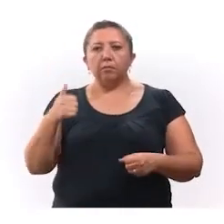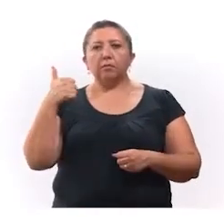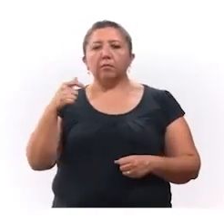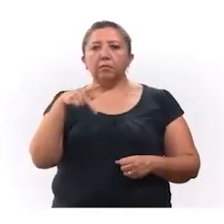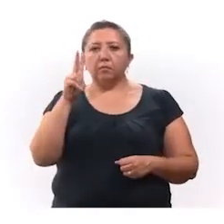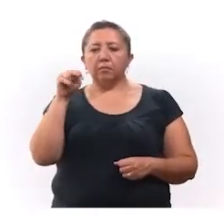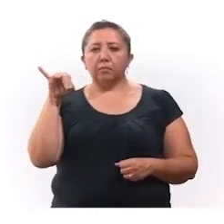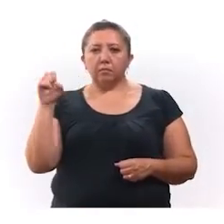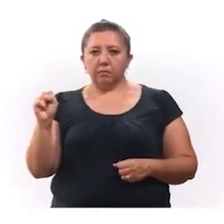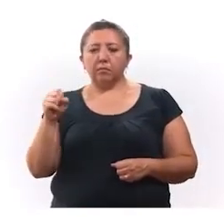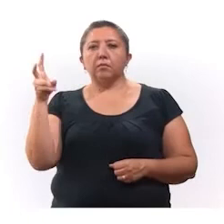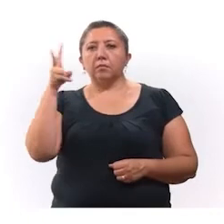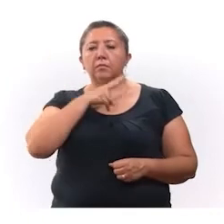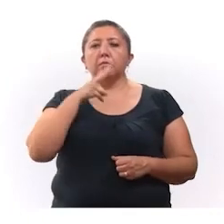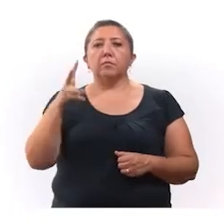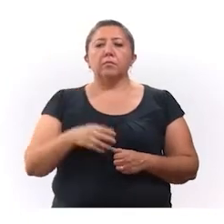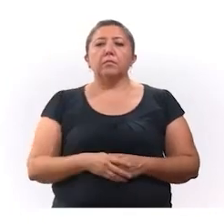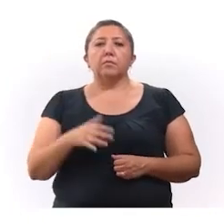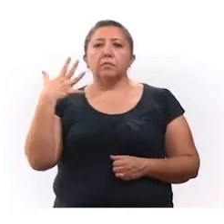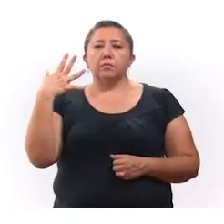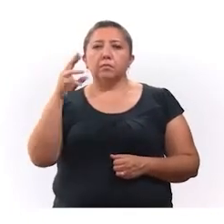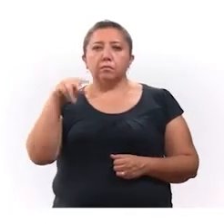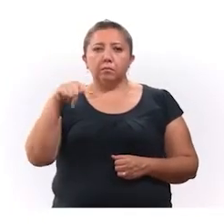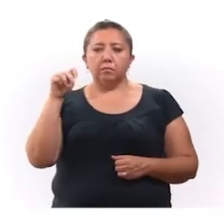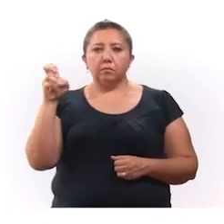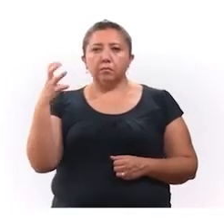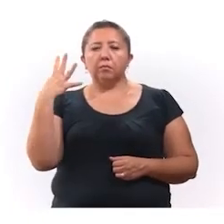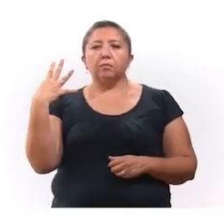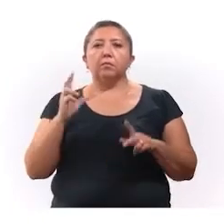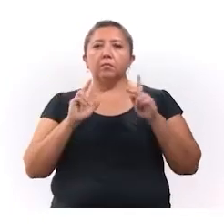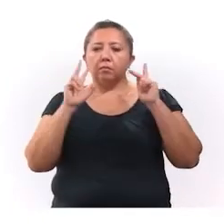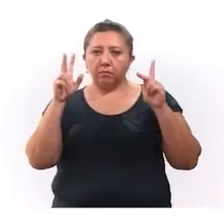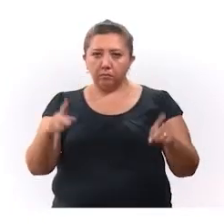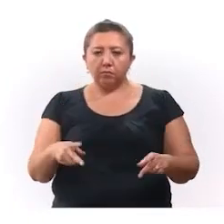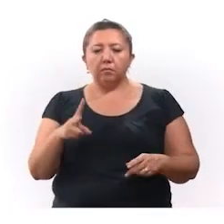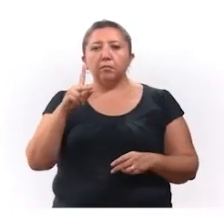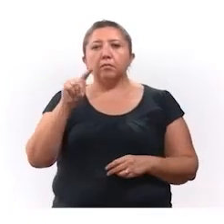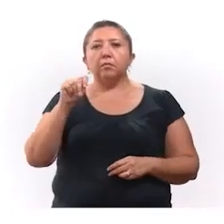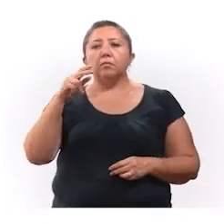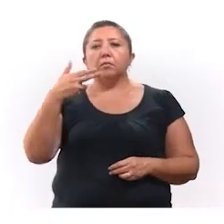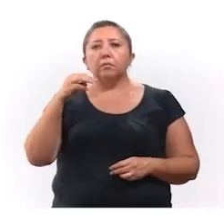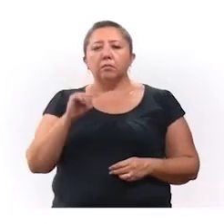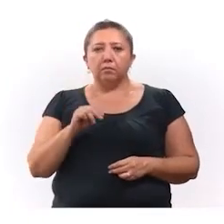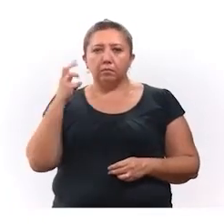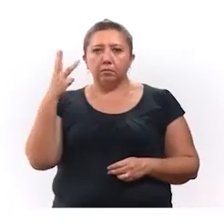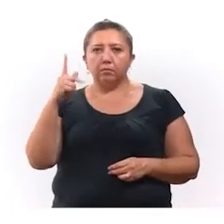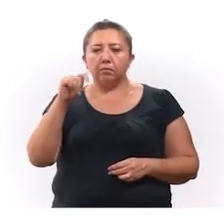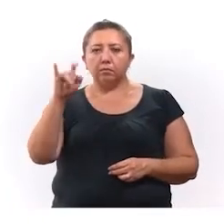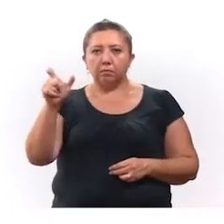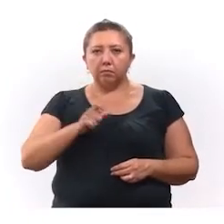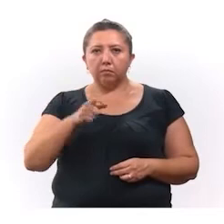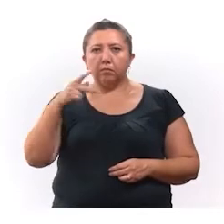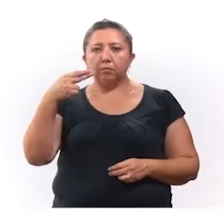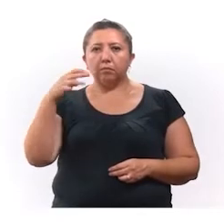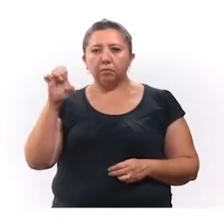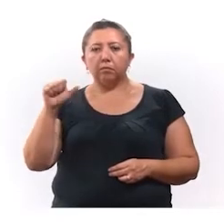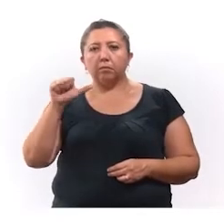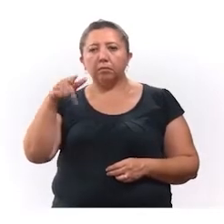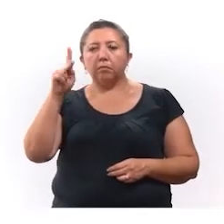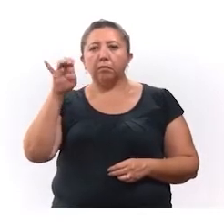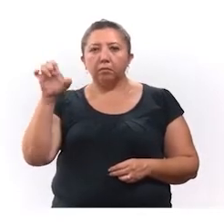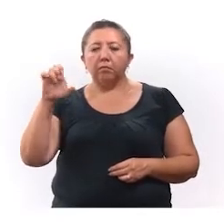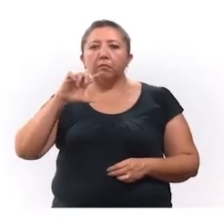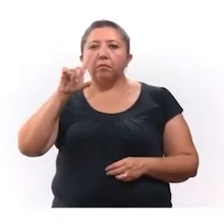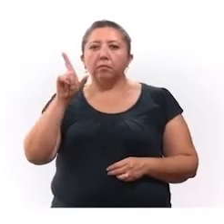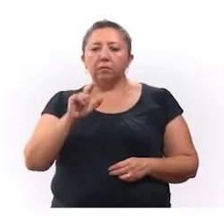Canacín, Tishcocop y Valladolid, 5 en Motul, 4 en Progreso y Tamec, 3 en Tishpehual, 1 en Granque, Akil,